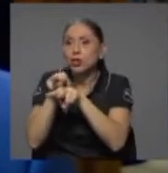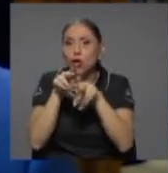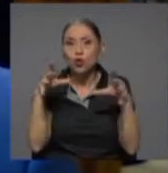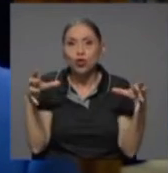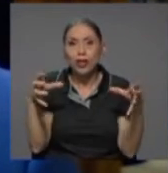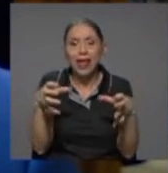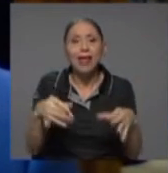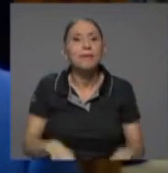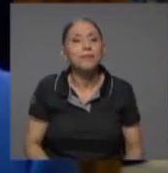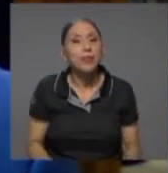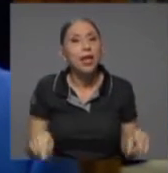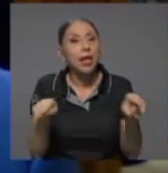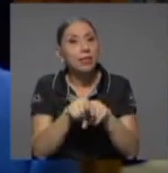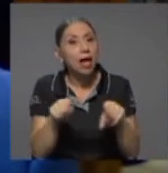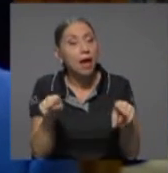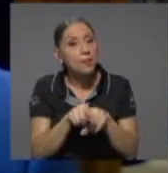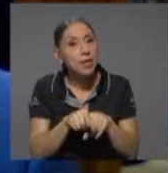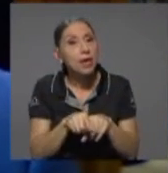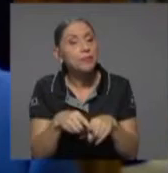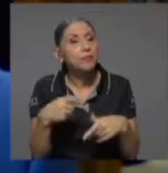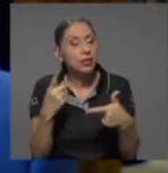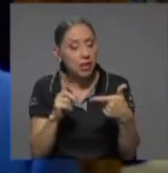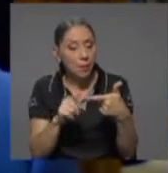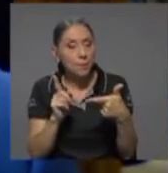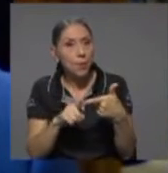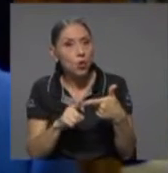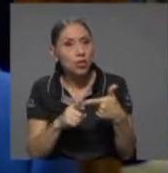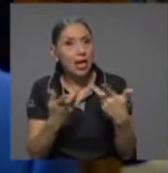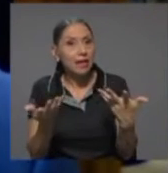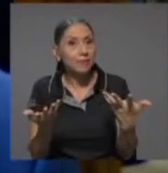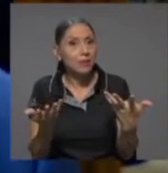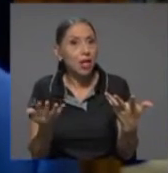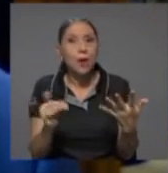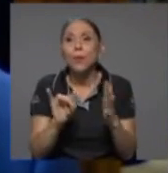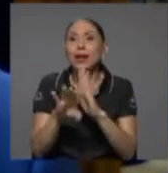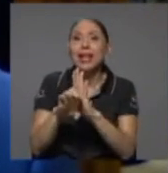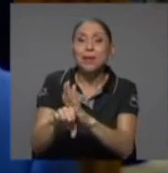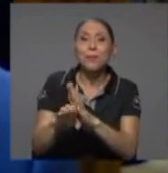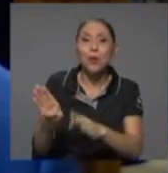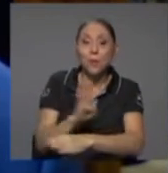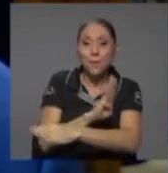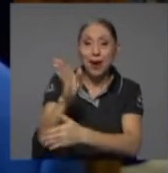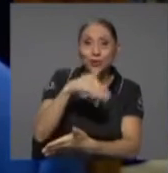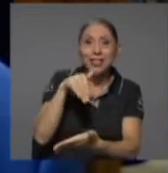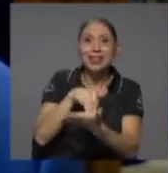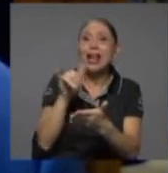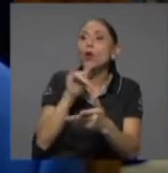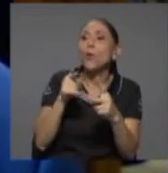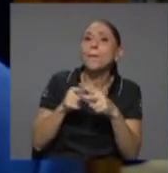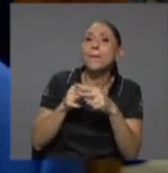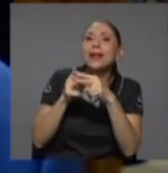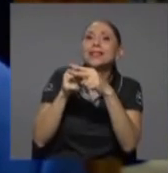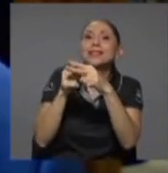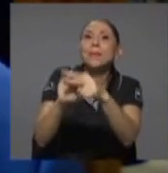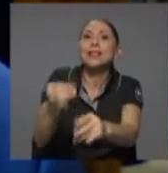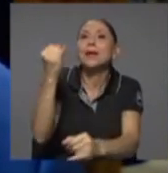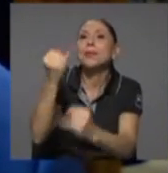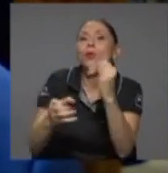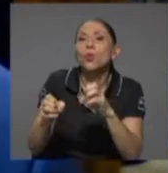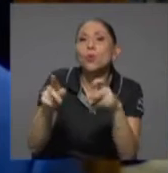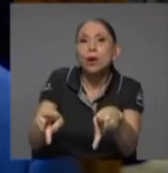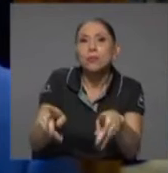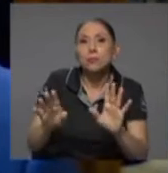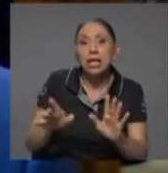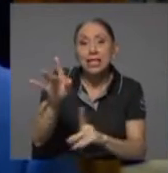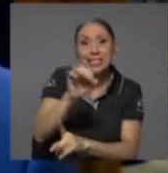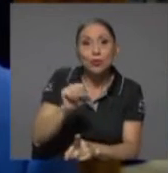También se apoya en el mecanismo de prestamista de última instancia del Banco Central que le da liquidez en situaciones